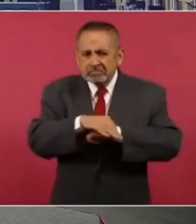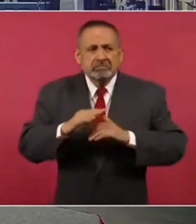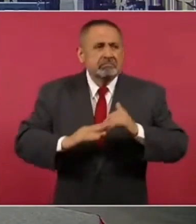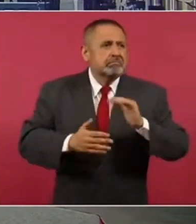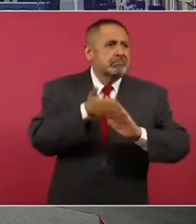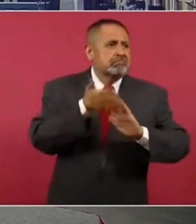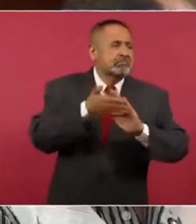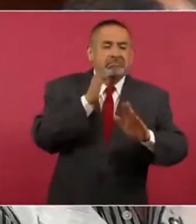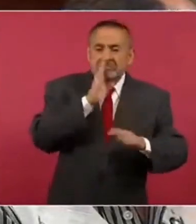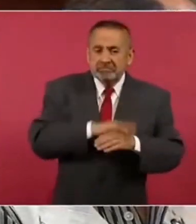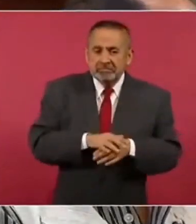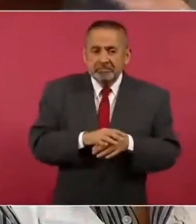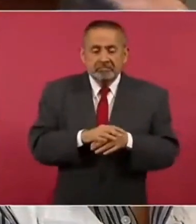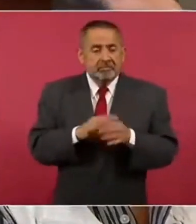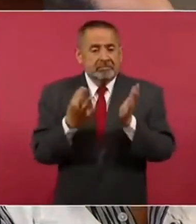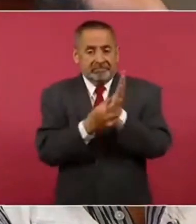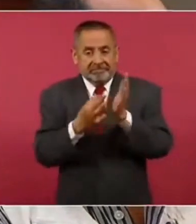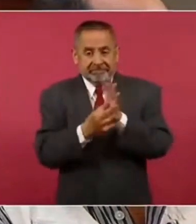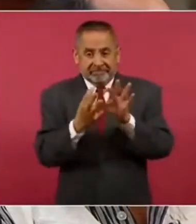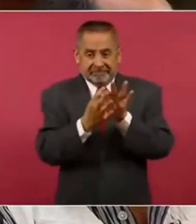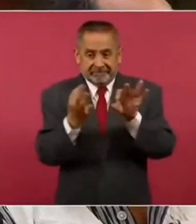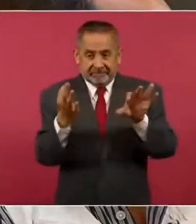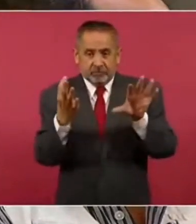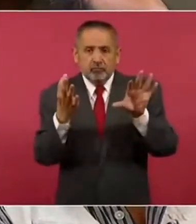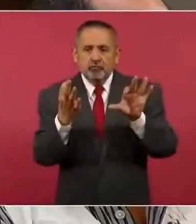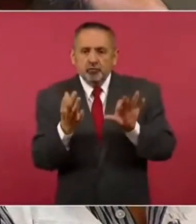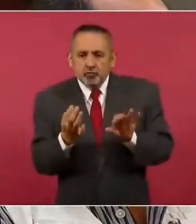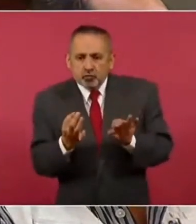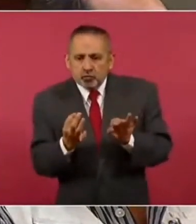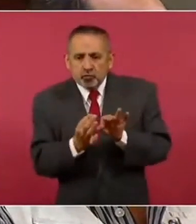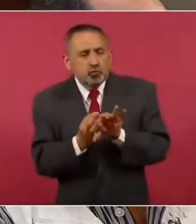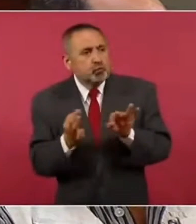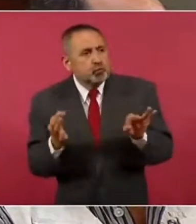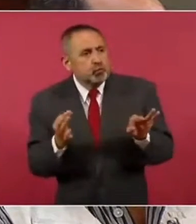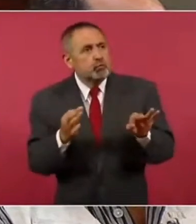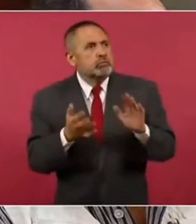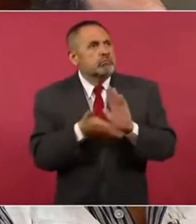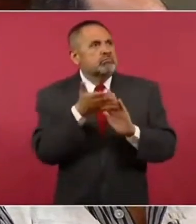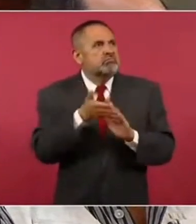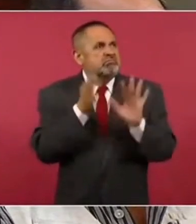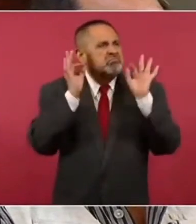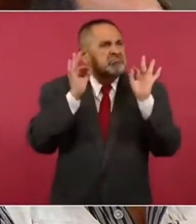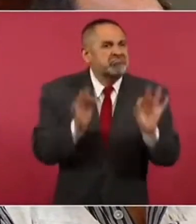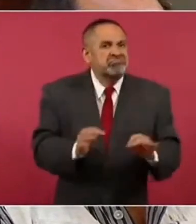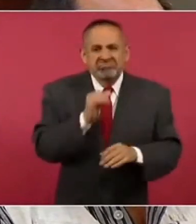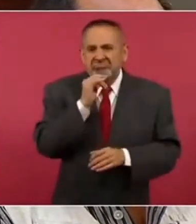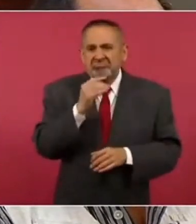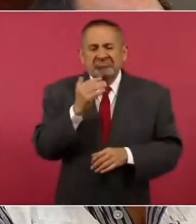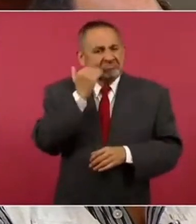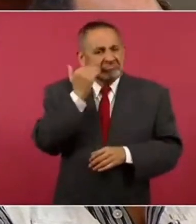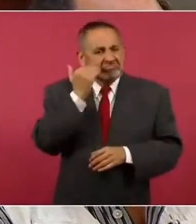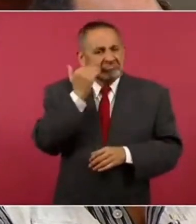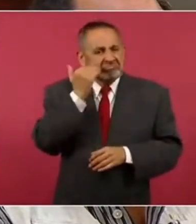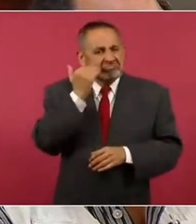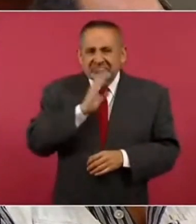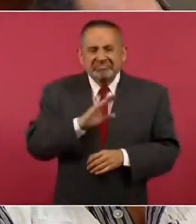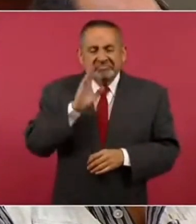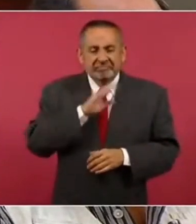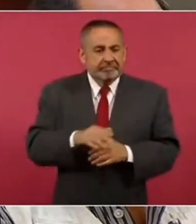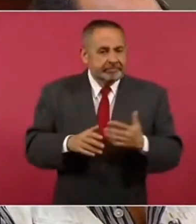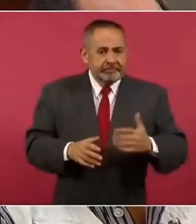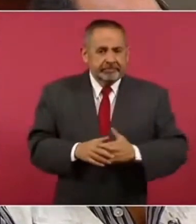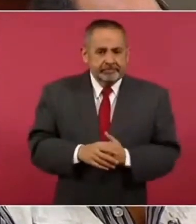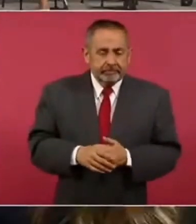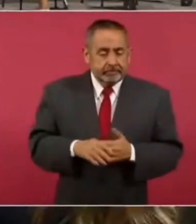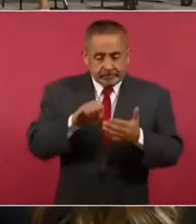como calibres de varillas sin cumplir con los parámetros mínimos estructurales. En todo el expediente, presidente, no tienen,